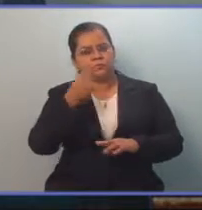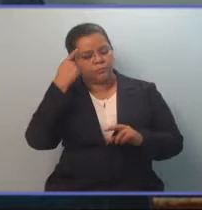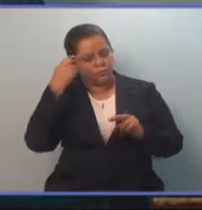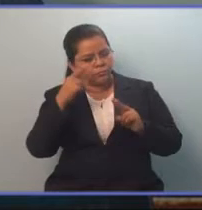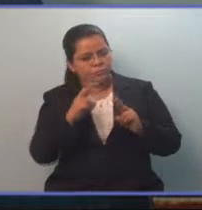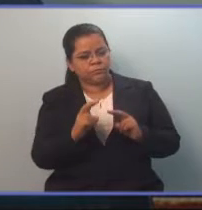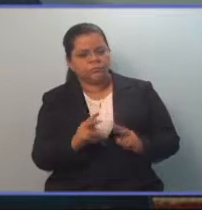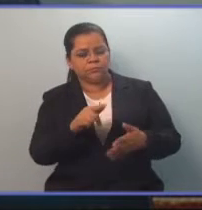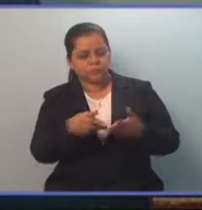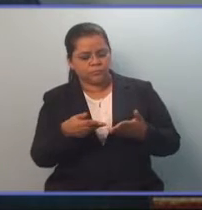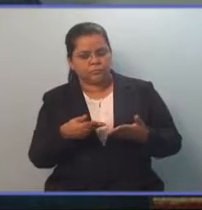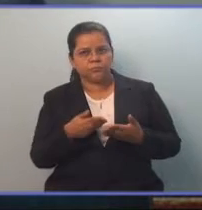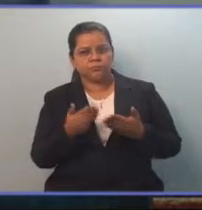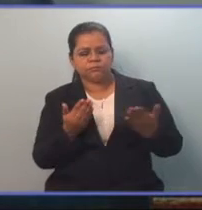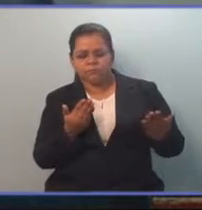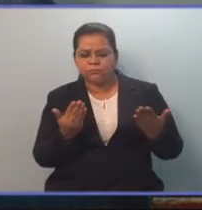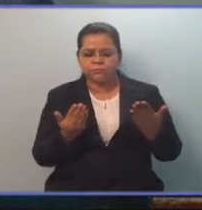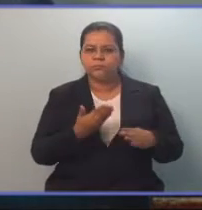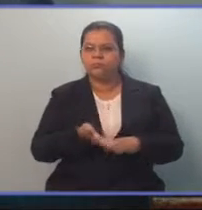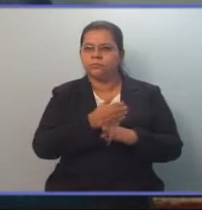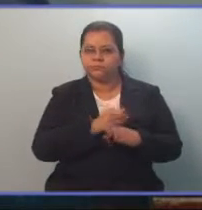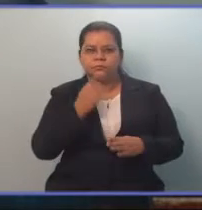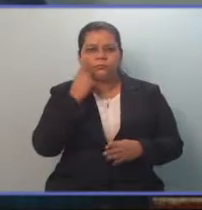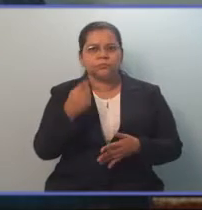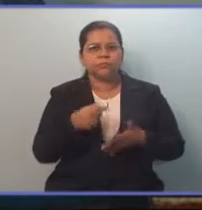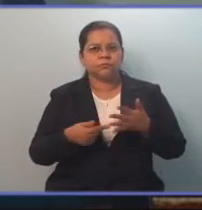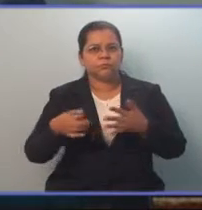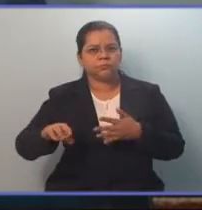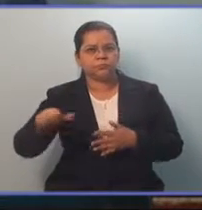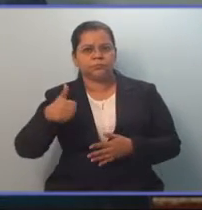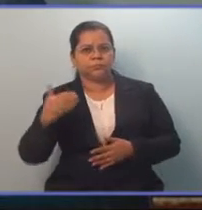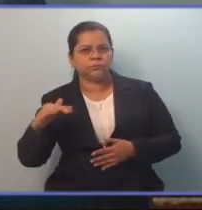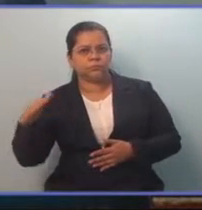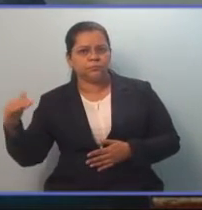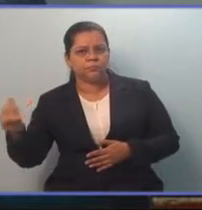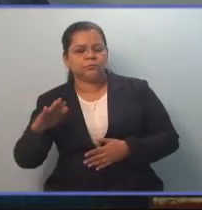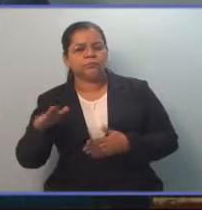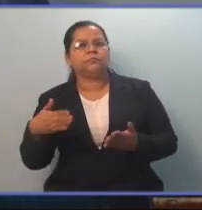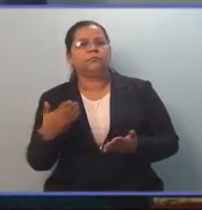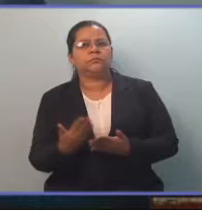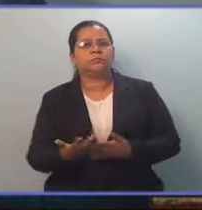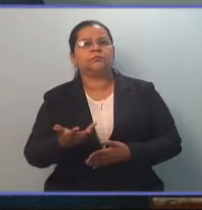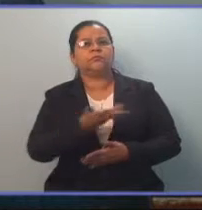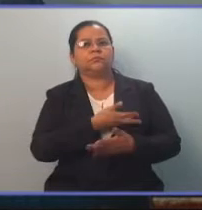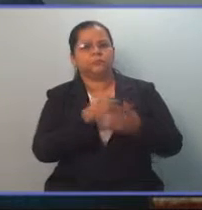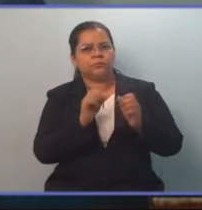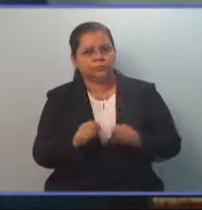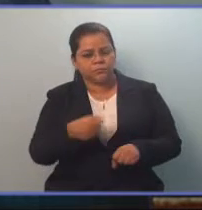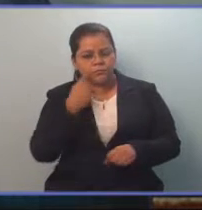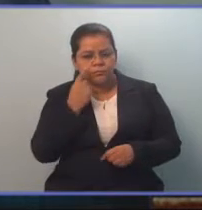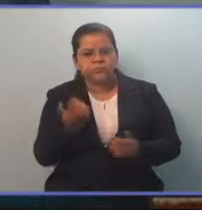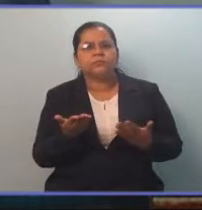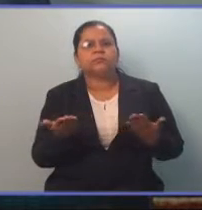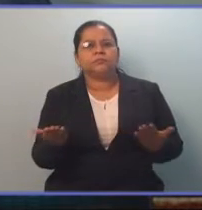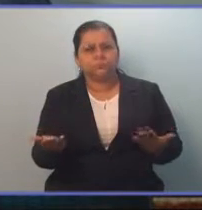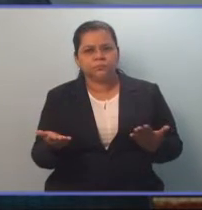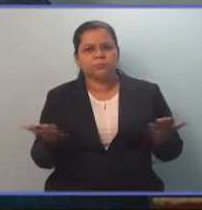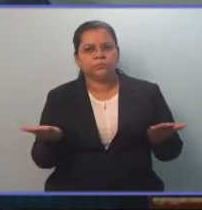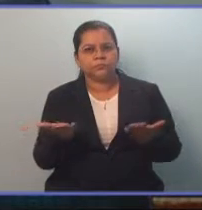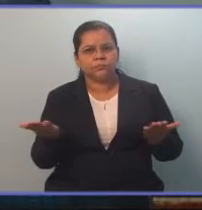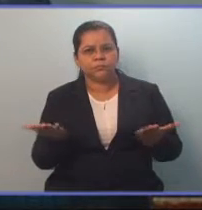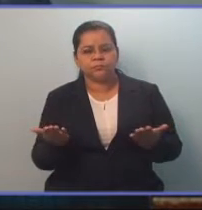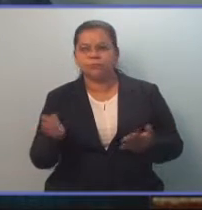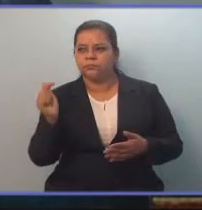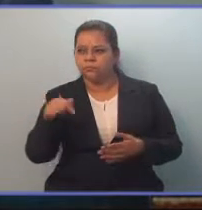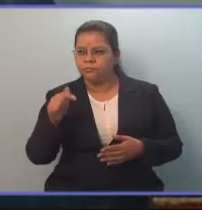derecho comparado. Vimos la legislación de otros países en la región también para ver cómo estaban ellos legislados